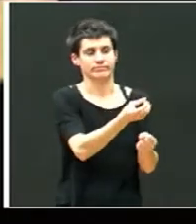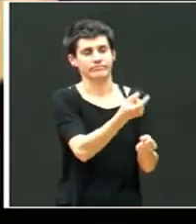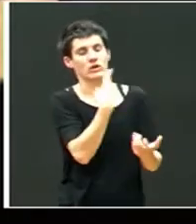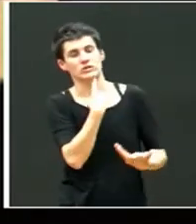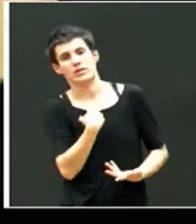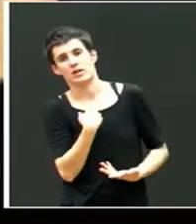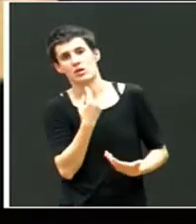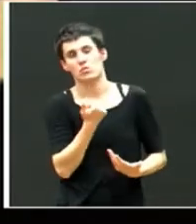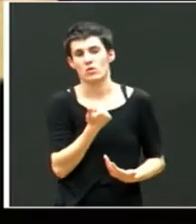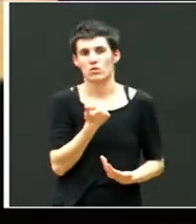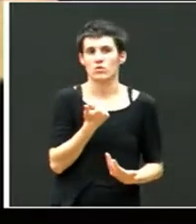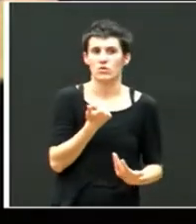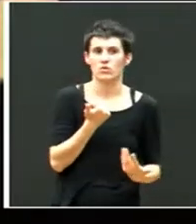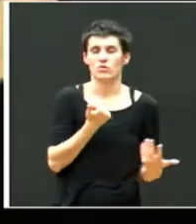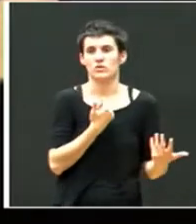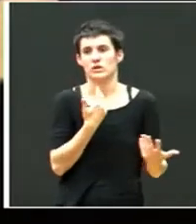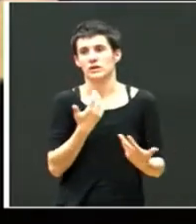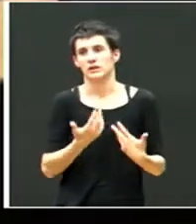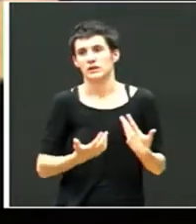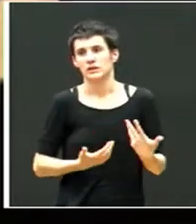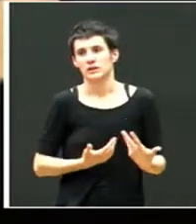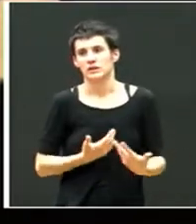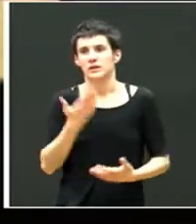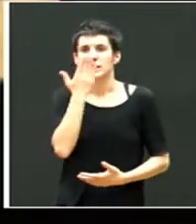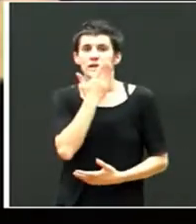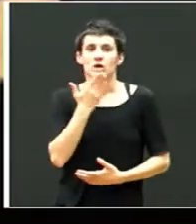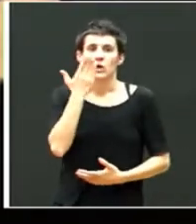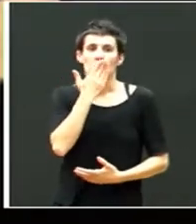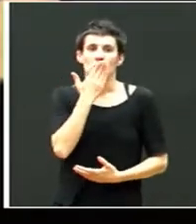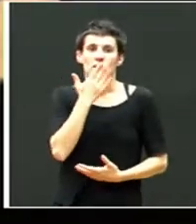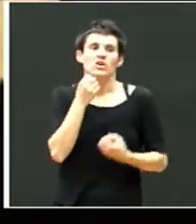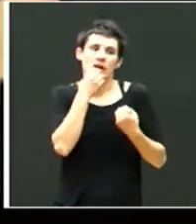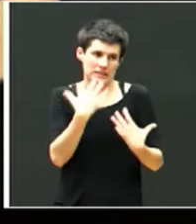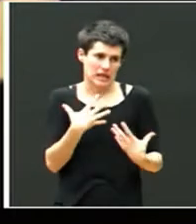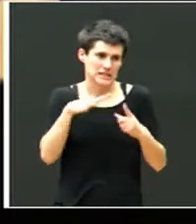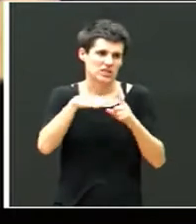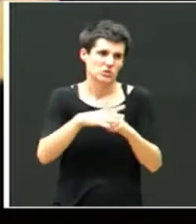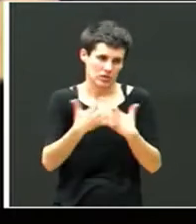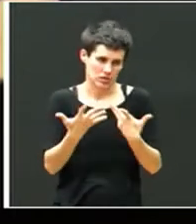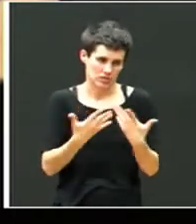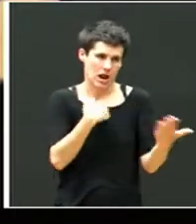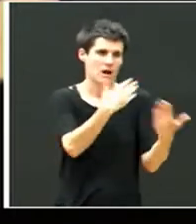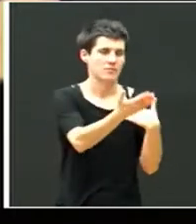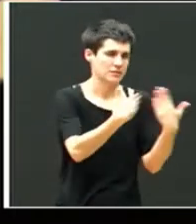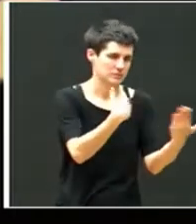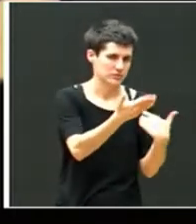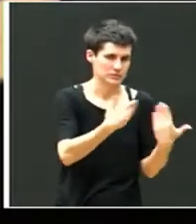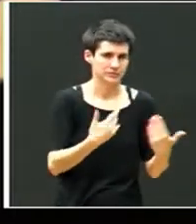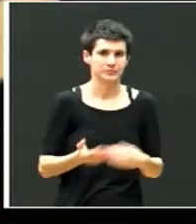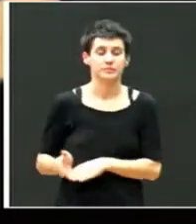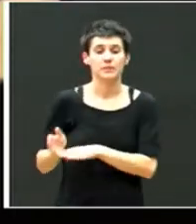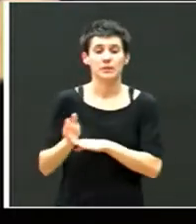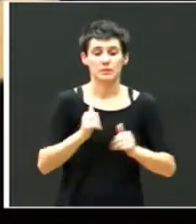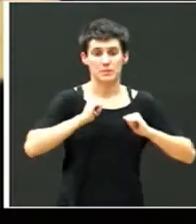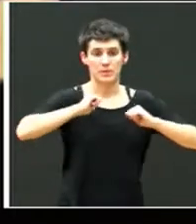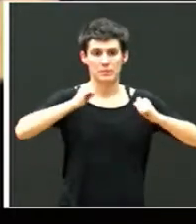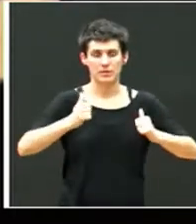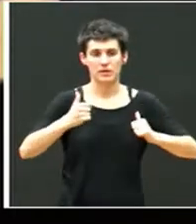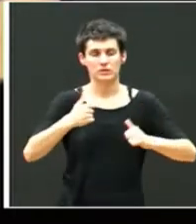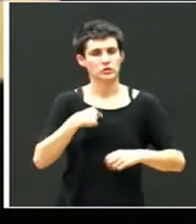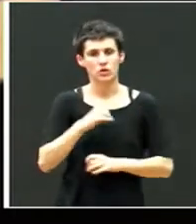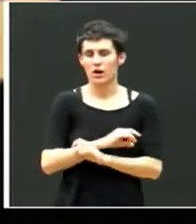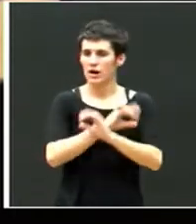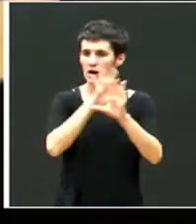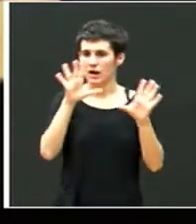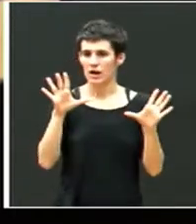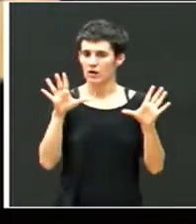general y nosotros el de la escuela. Bueno, para comenzar, tuve claro que con afectividad y al mismo tiempo